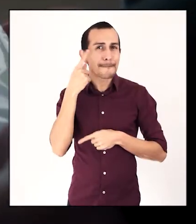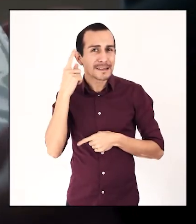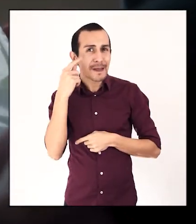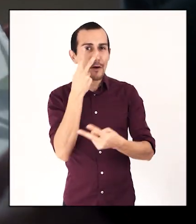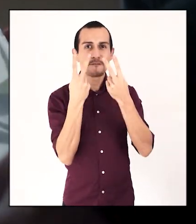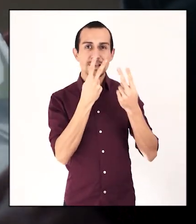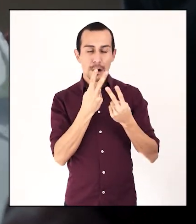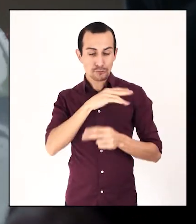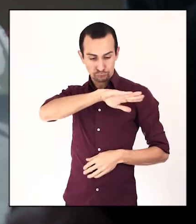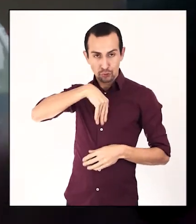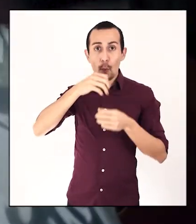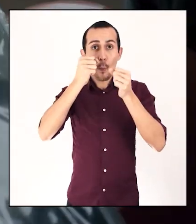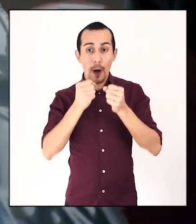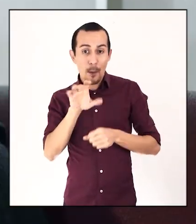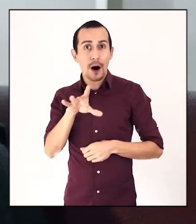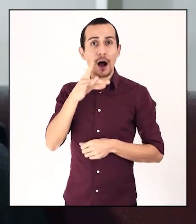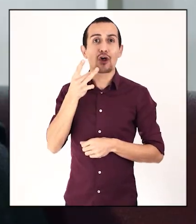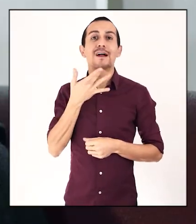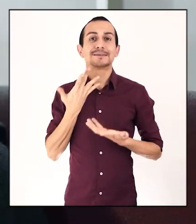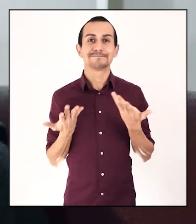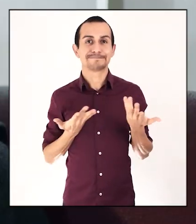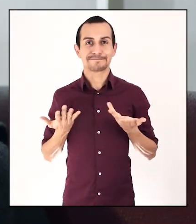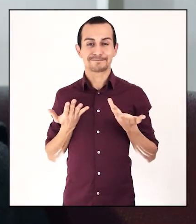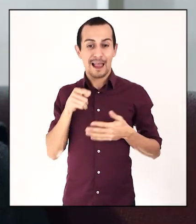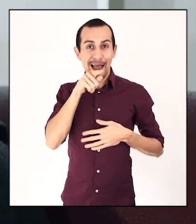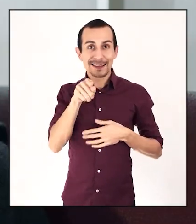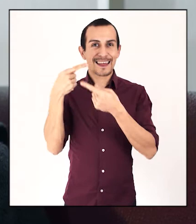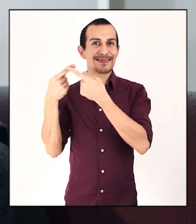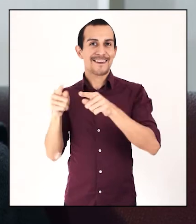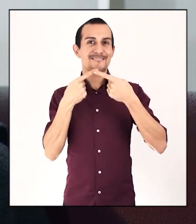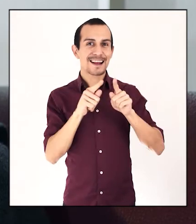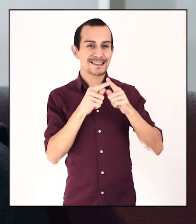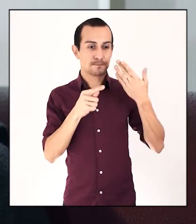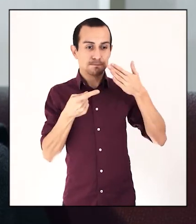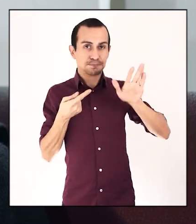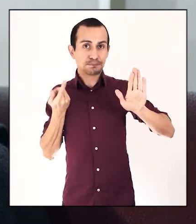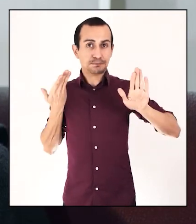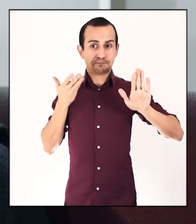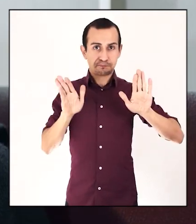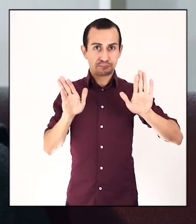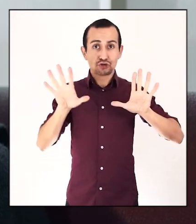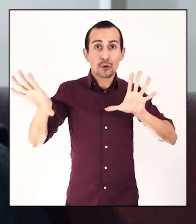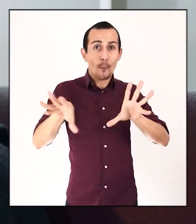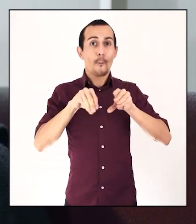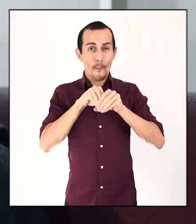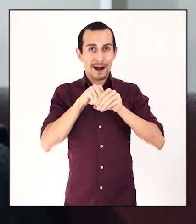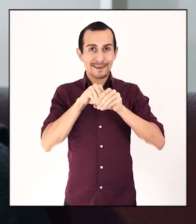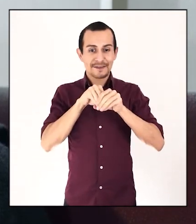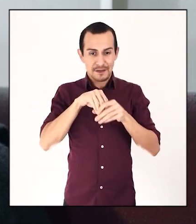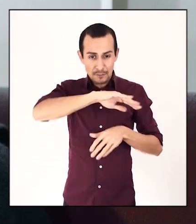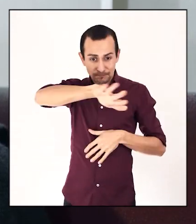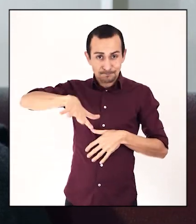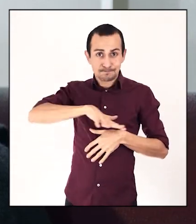pensamientos visuales, nosotros podamos encontrar que esas diferencias y esos contrastes son parte